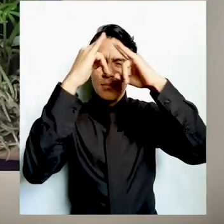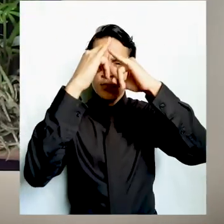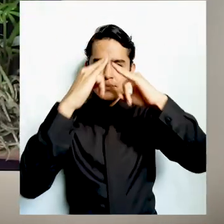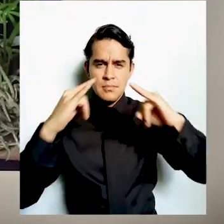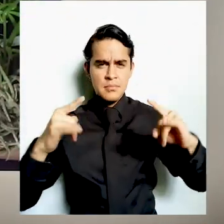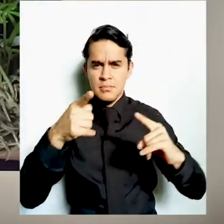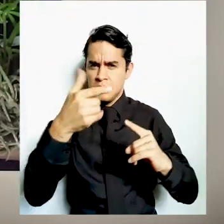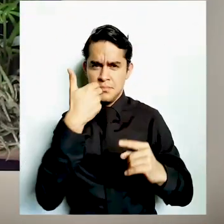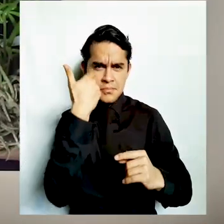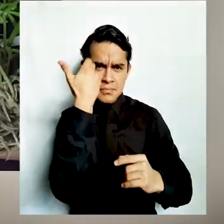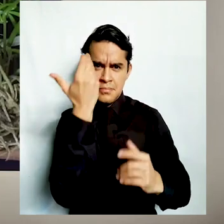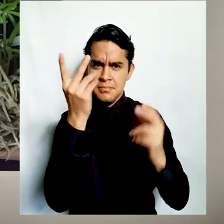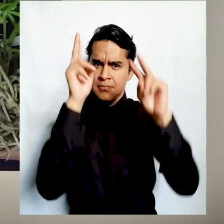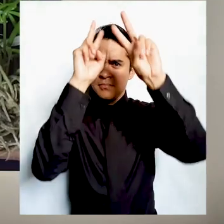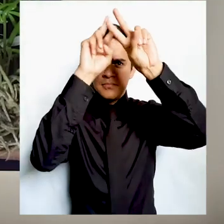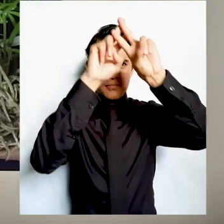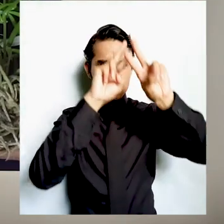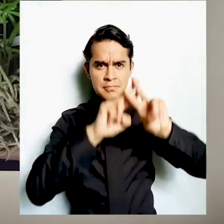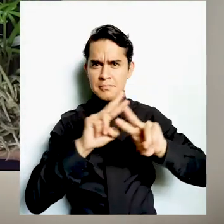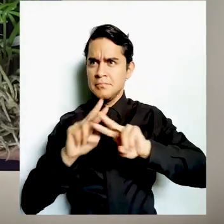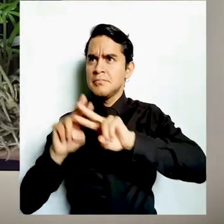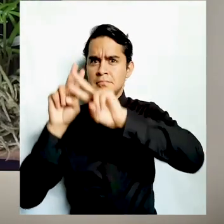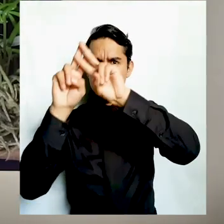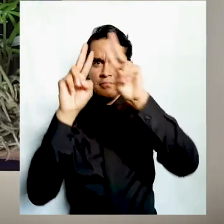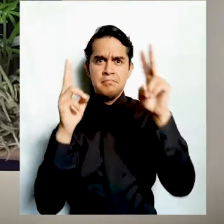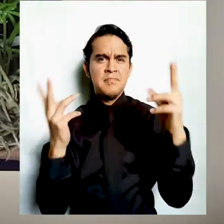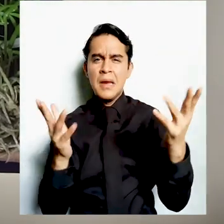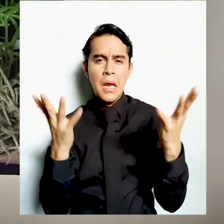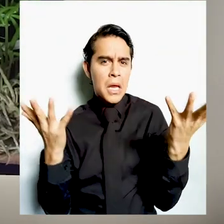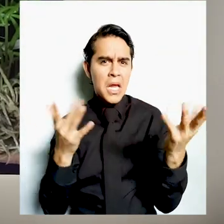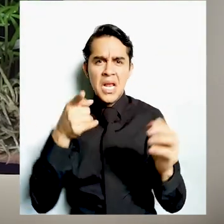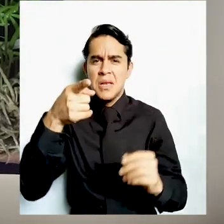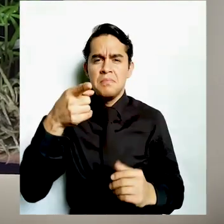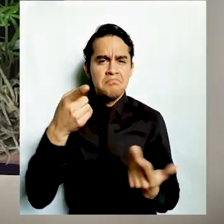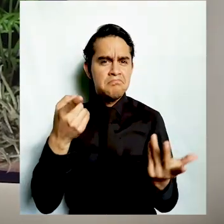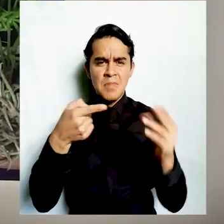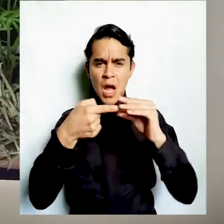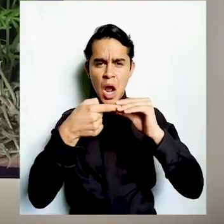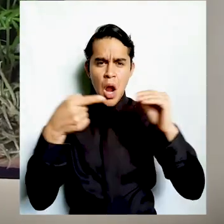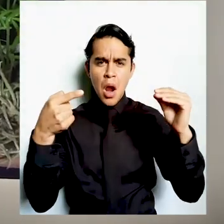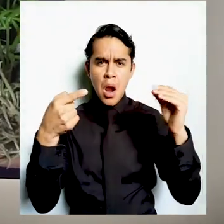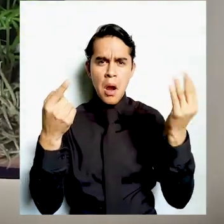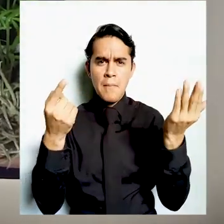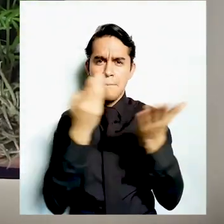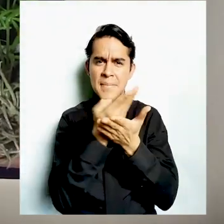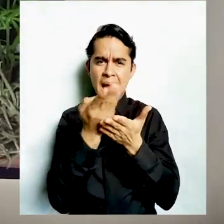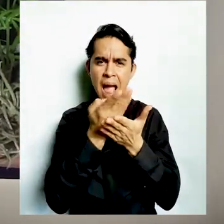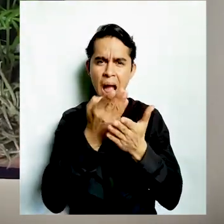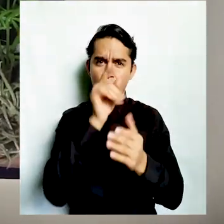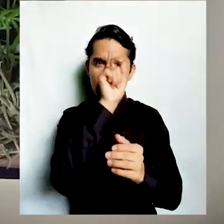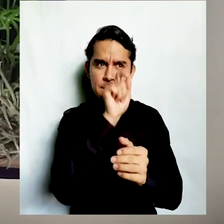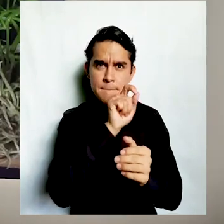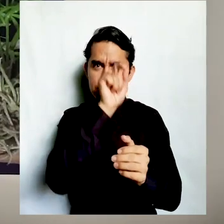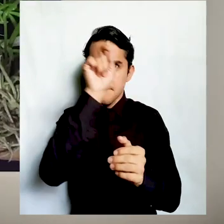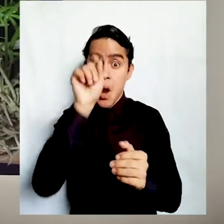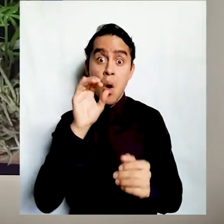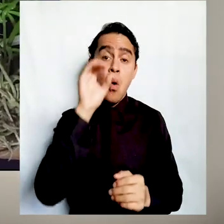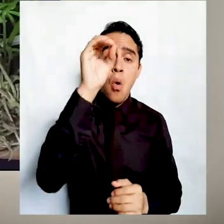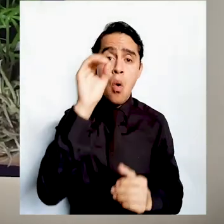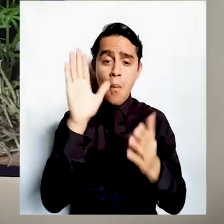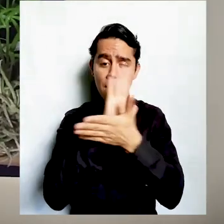en el cielo, utilizando el lápiz corrector o bolitas de papel como lo es en mi caso,